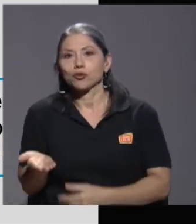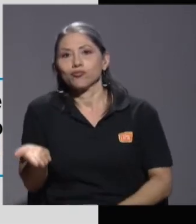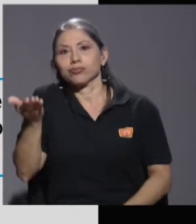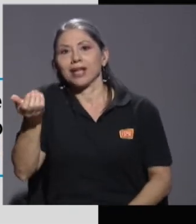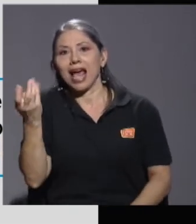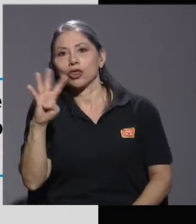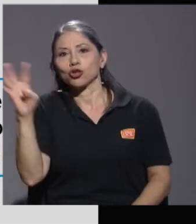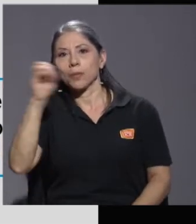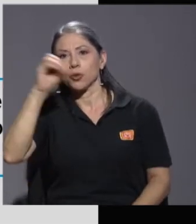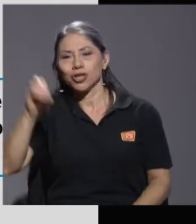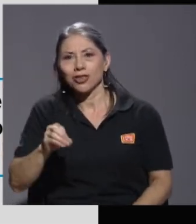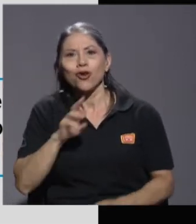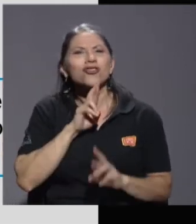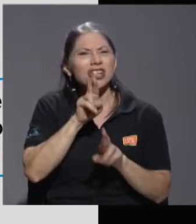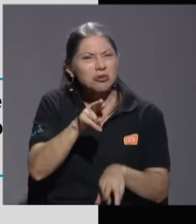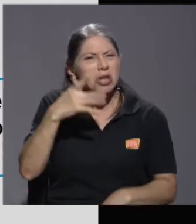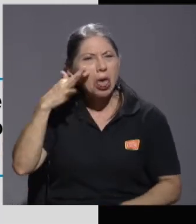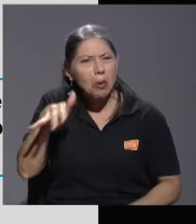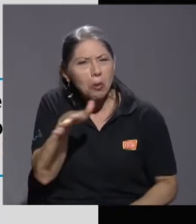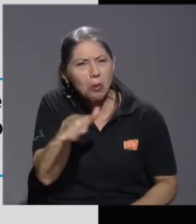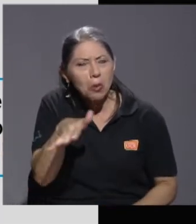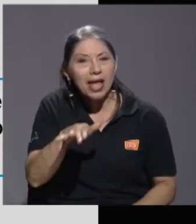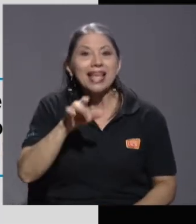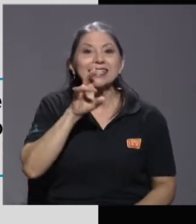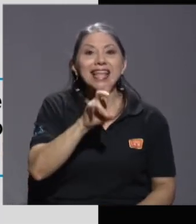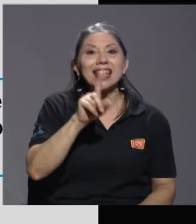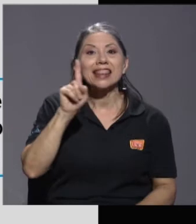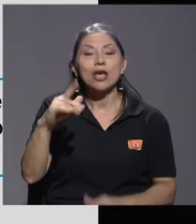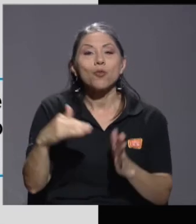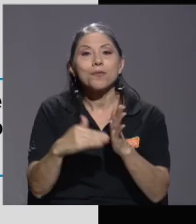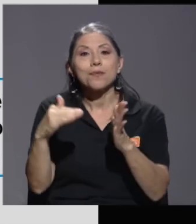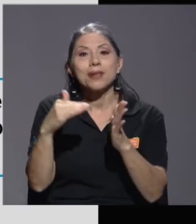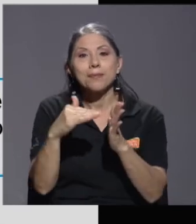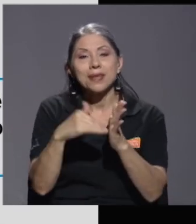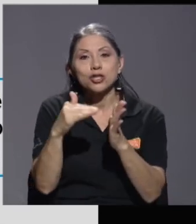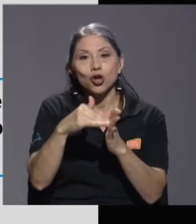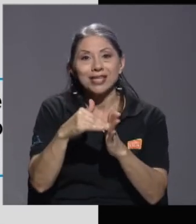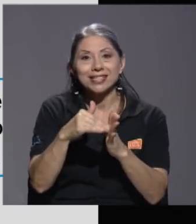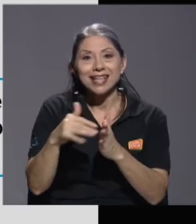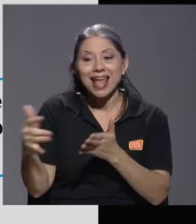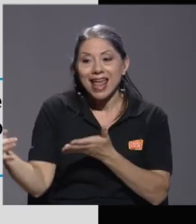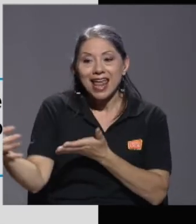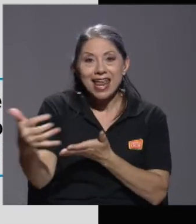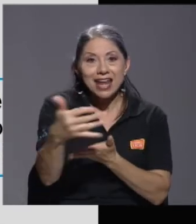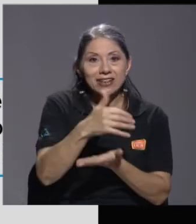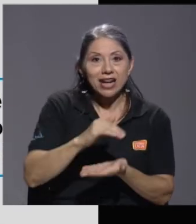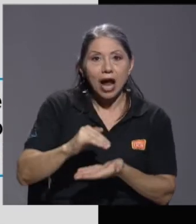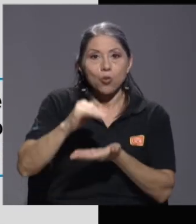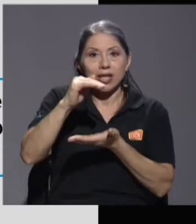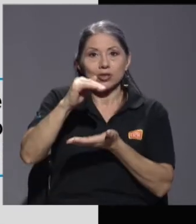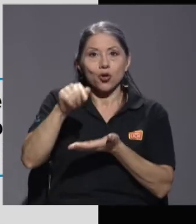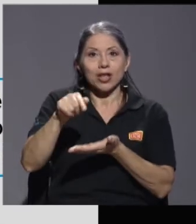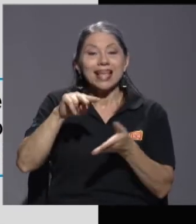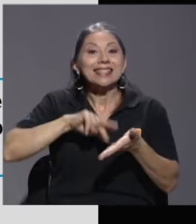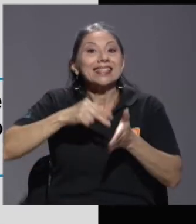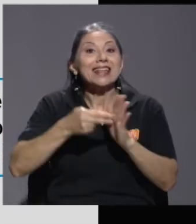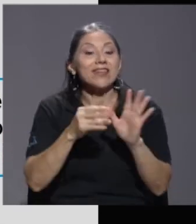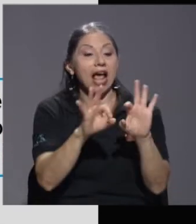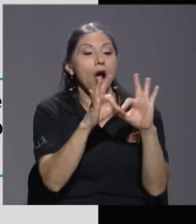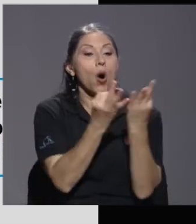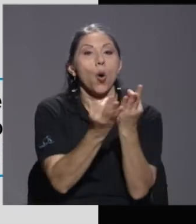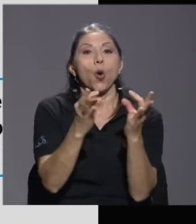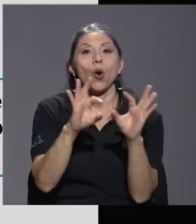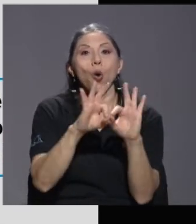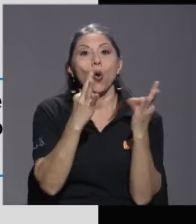muy similar de 71 mil millones en incremento en recaudación y básicamente esto nos daría que los hogares pagarían,